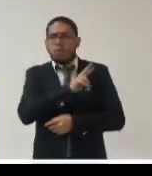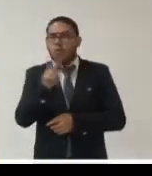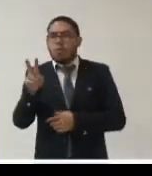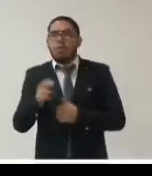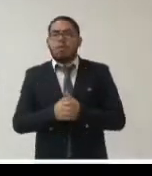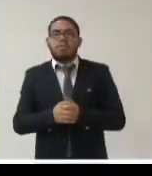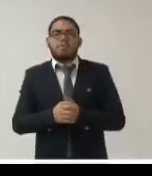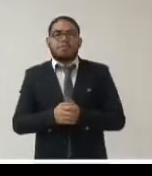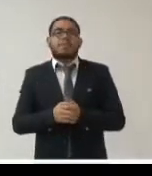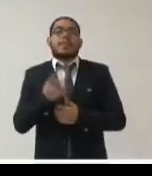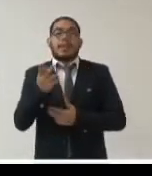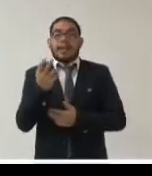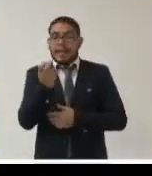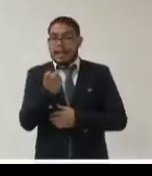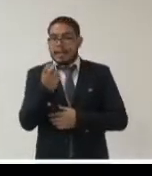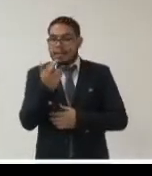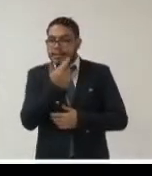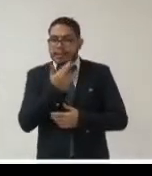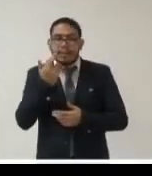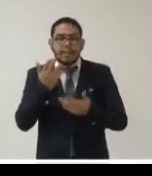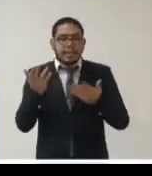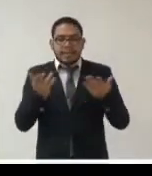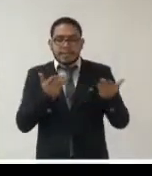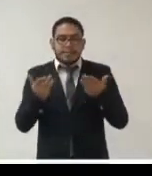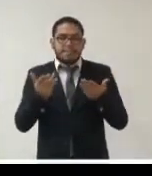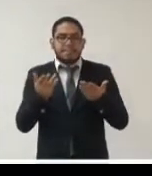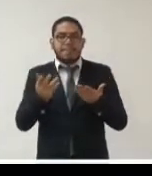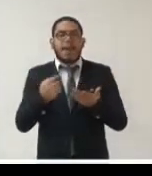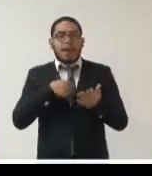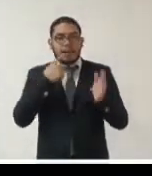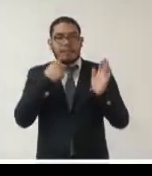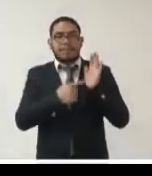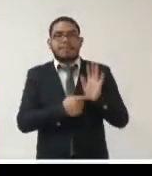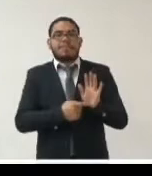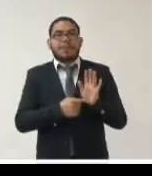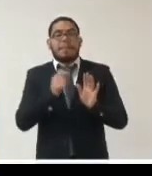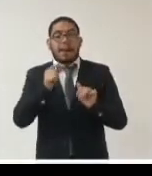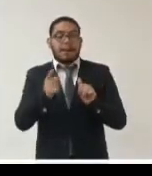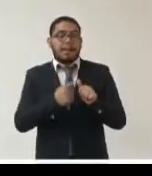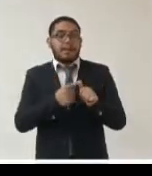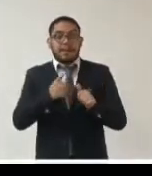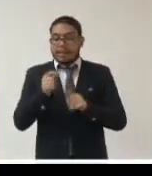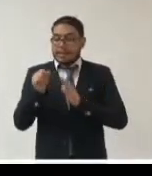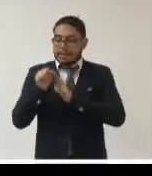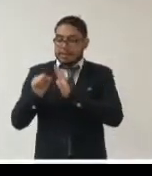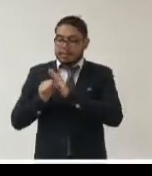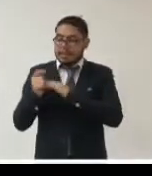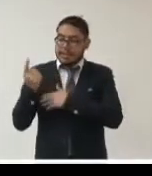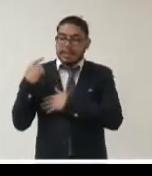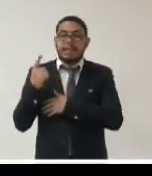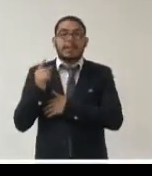regularizando y este reporte que les muestro es del primer semestre del año